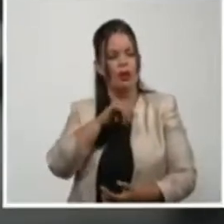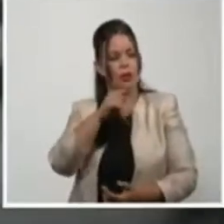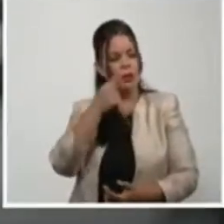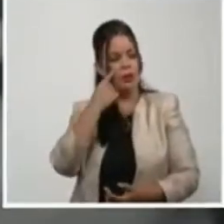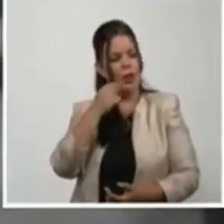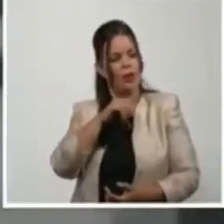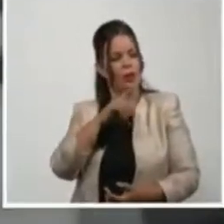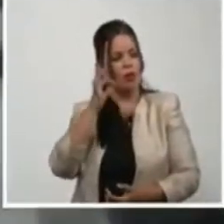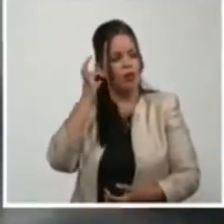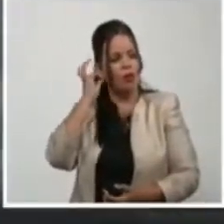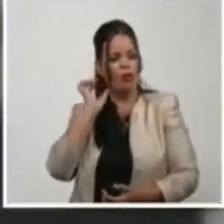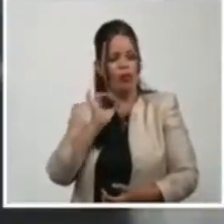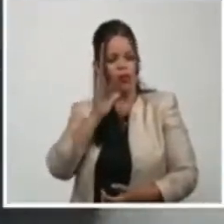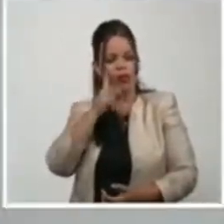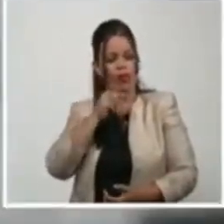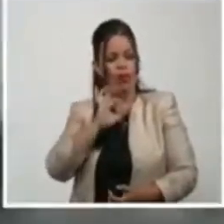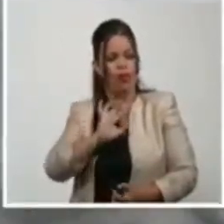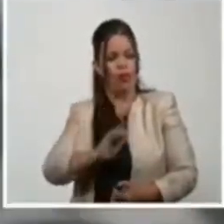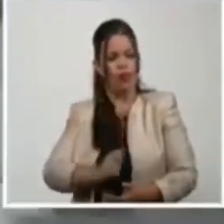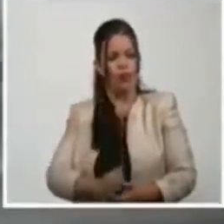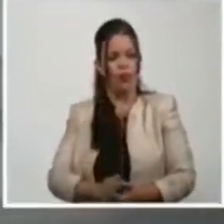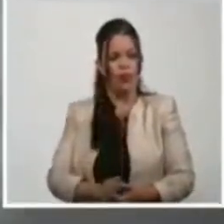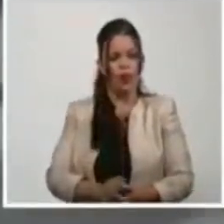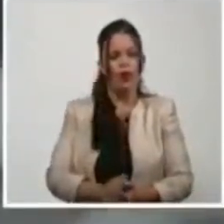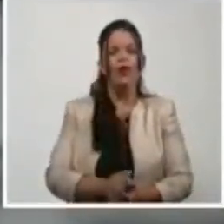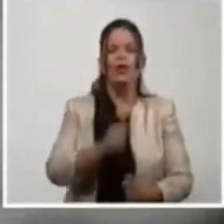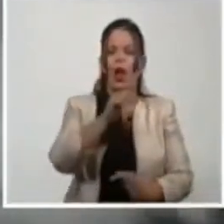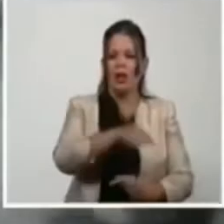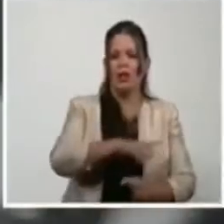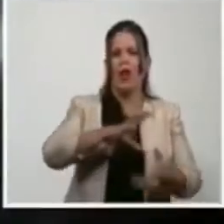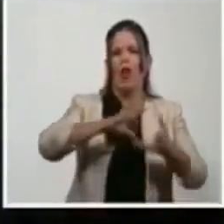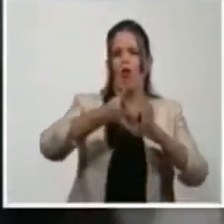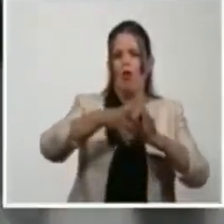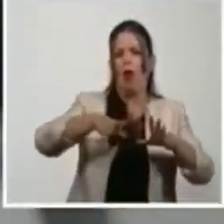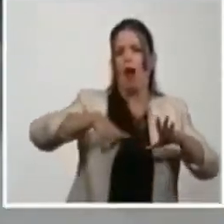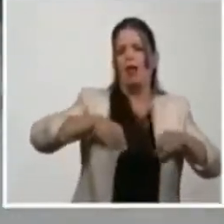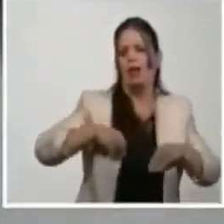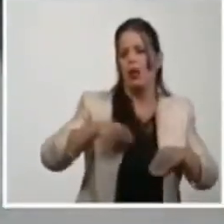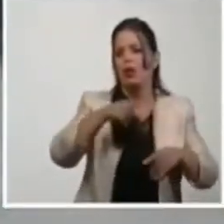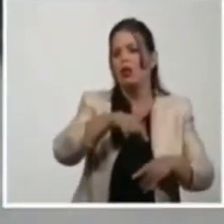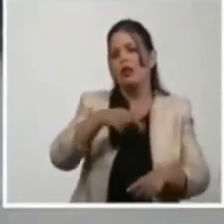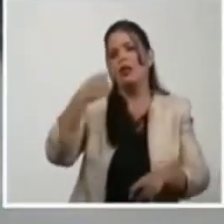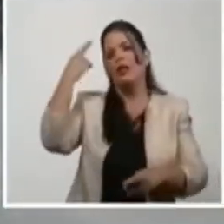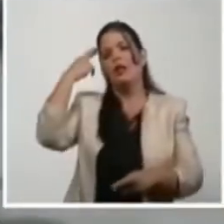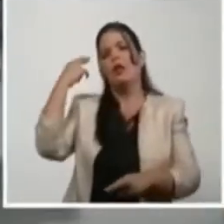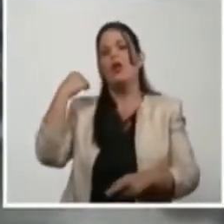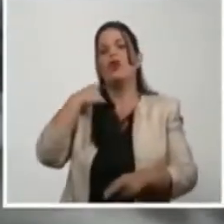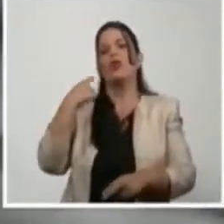muere este año. Estamos hablando de 1961,